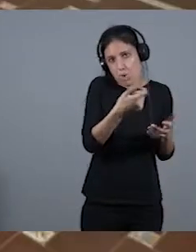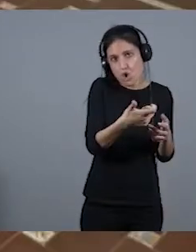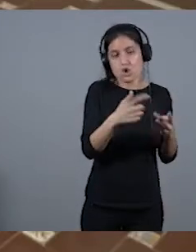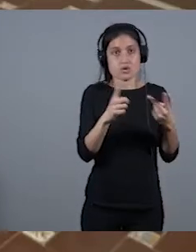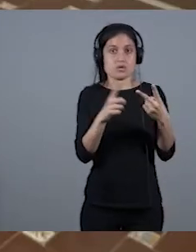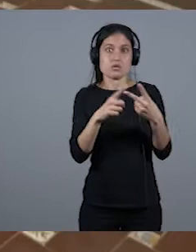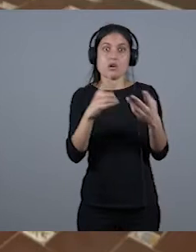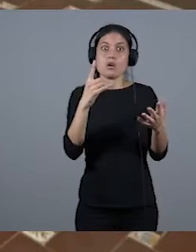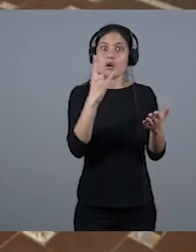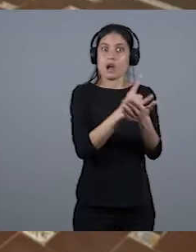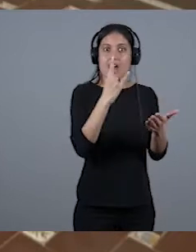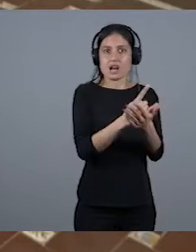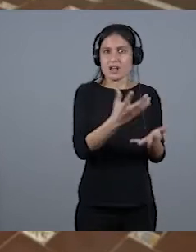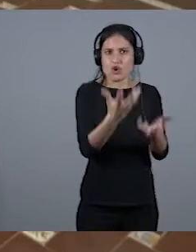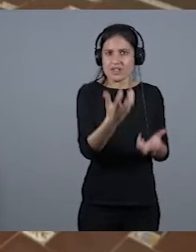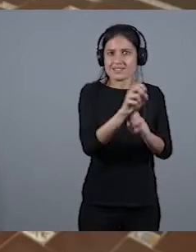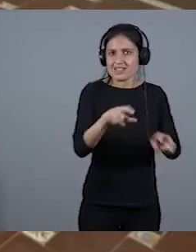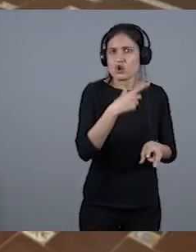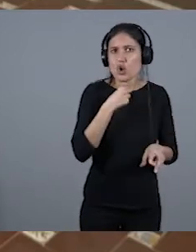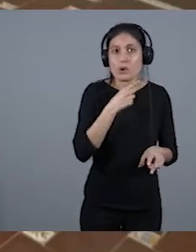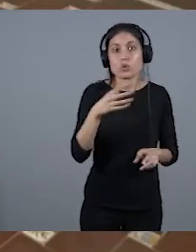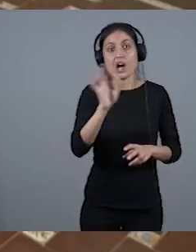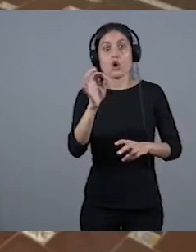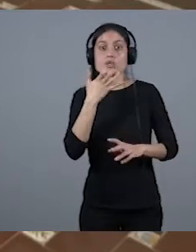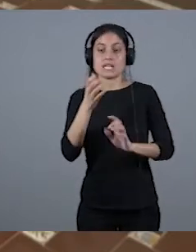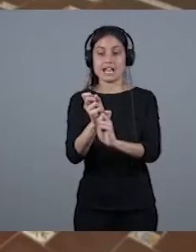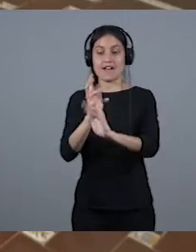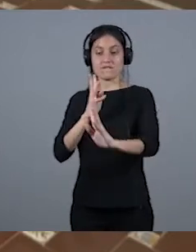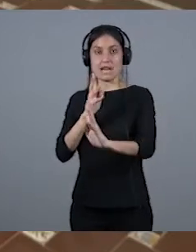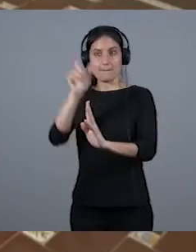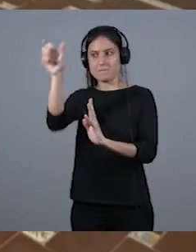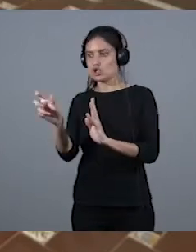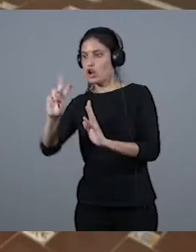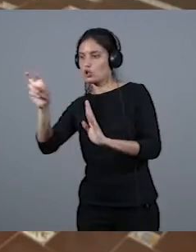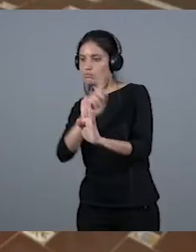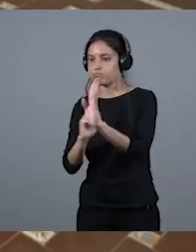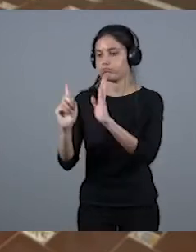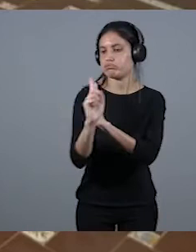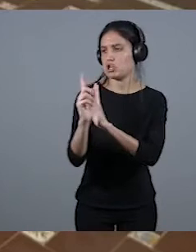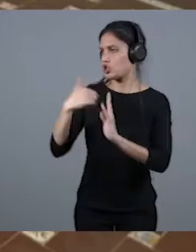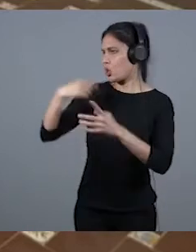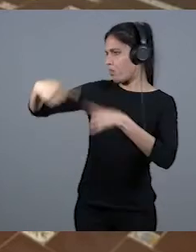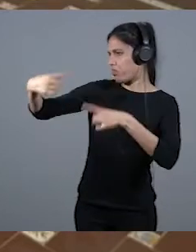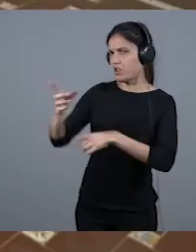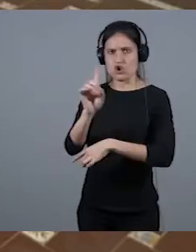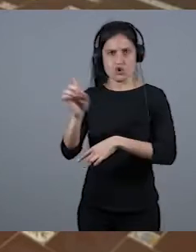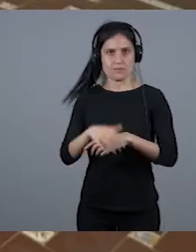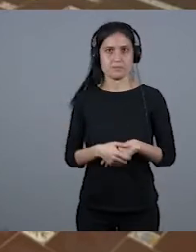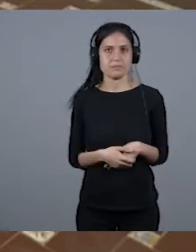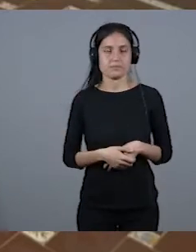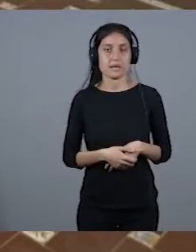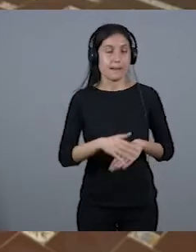pelearía en una fila con alguien que se me colara. La verdad que... también no interrumpo, pero